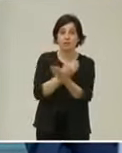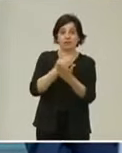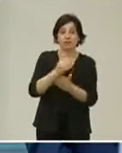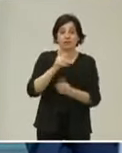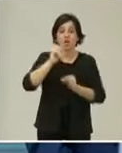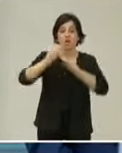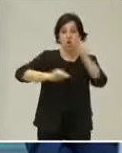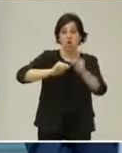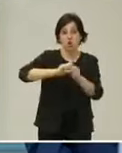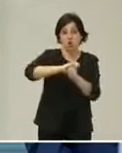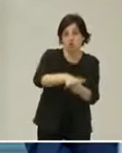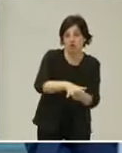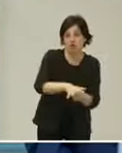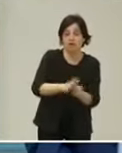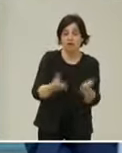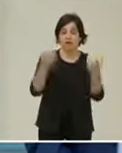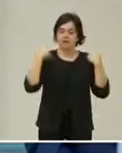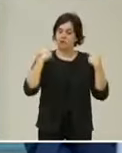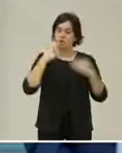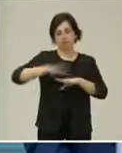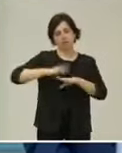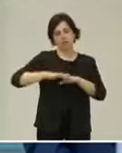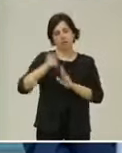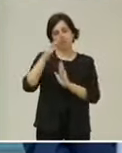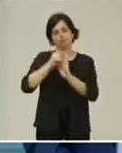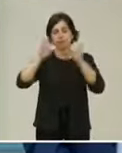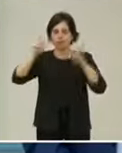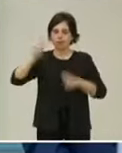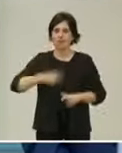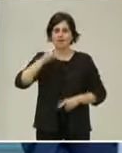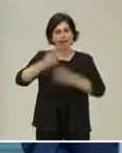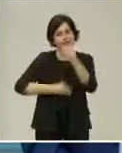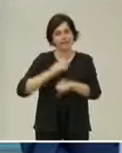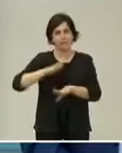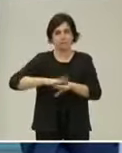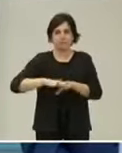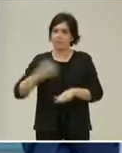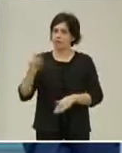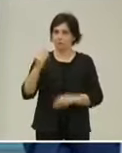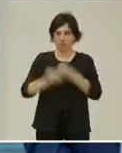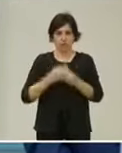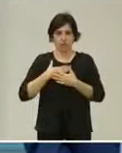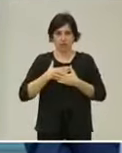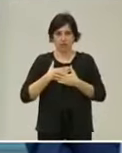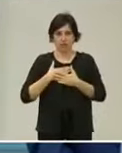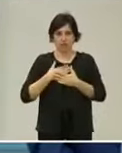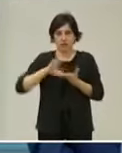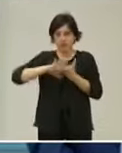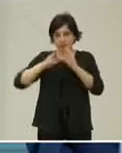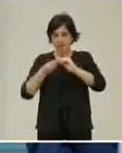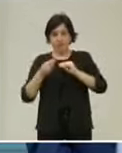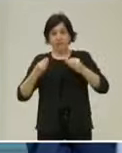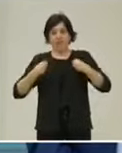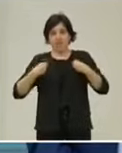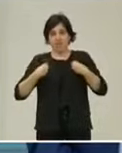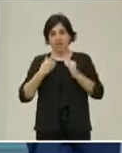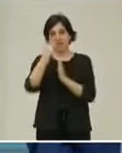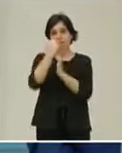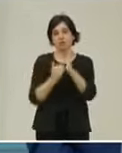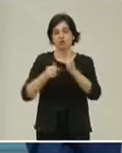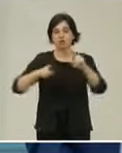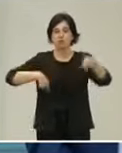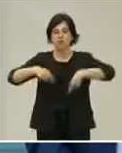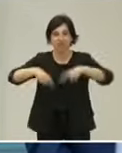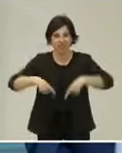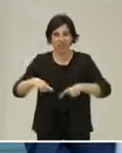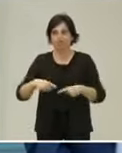cuando se nos pide a todos y a cada uno de nosotros un esfuerzo para adecuar nuestro modo de vida, reducir nuestra movilidad